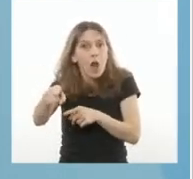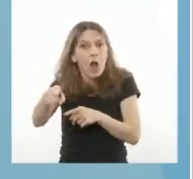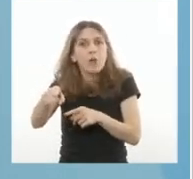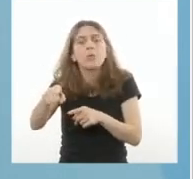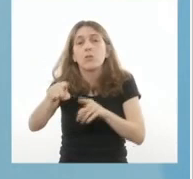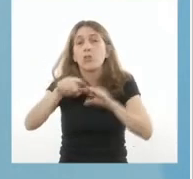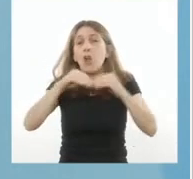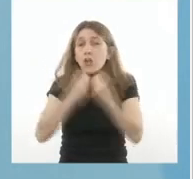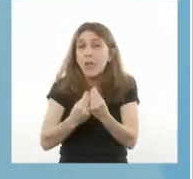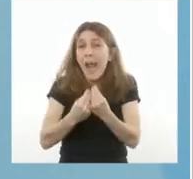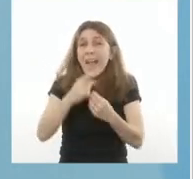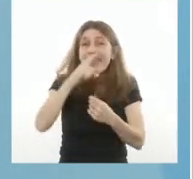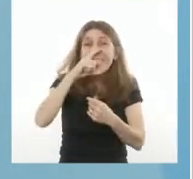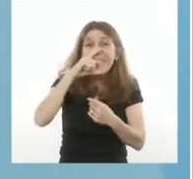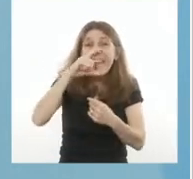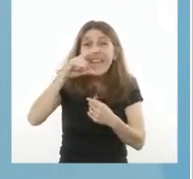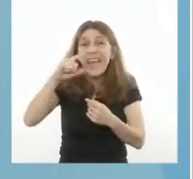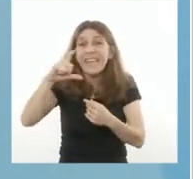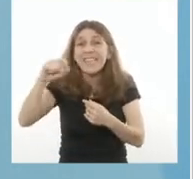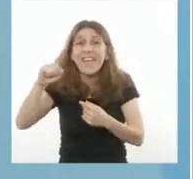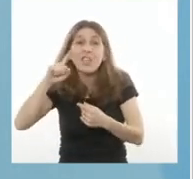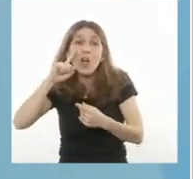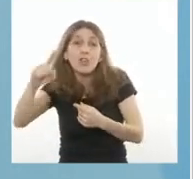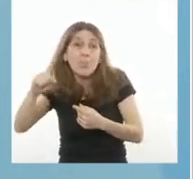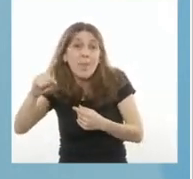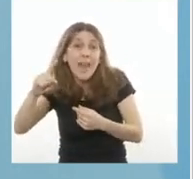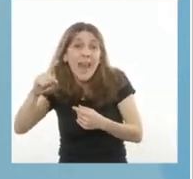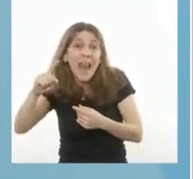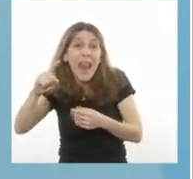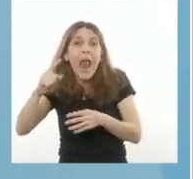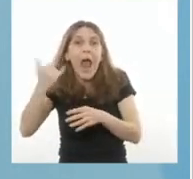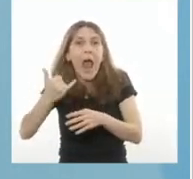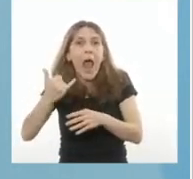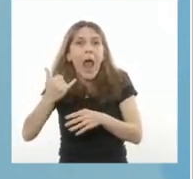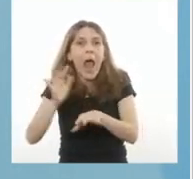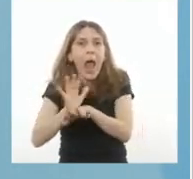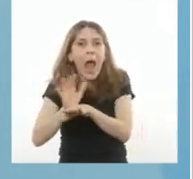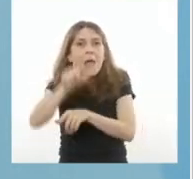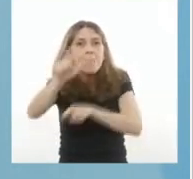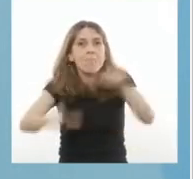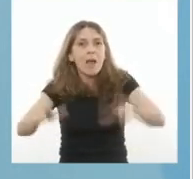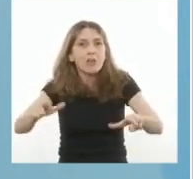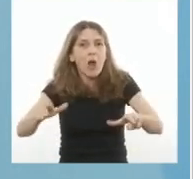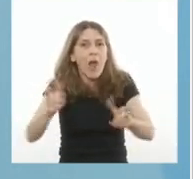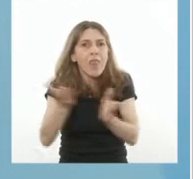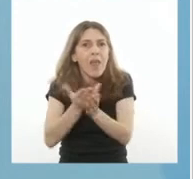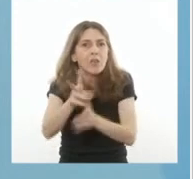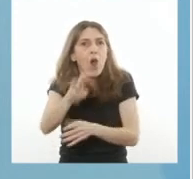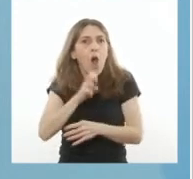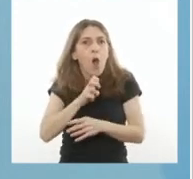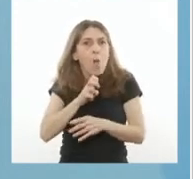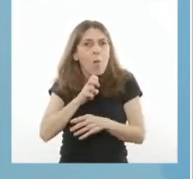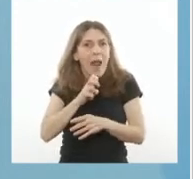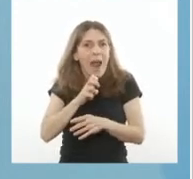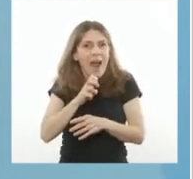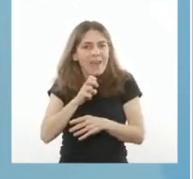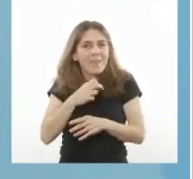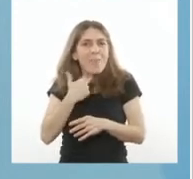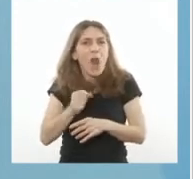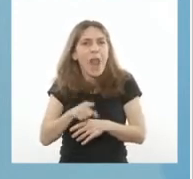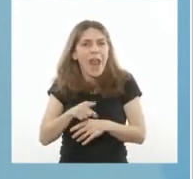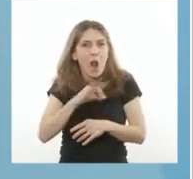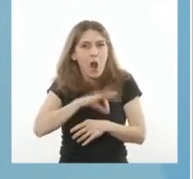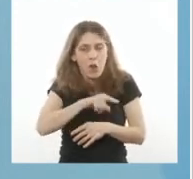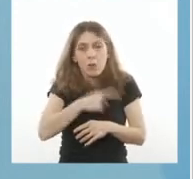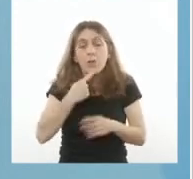700.000 nuevos y nuevas titulares accedan a ese derecho. Hemos decidido